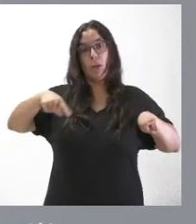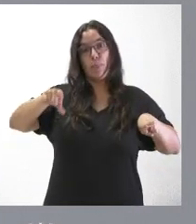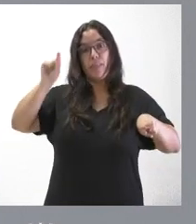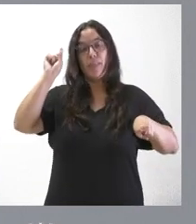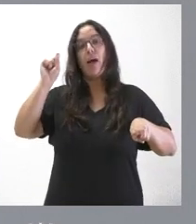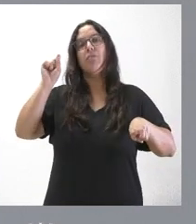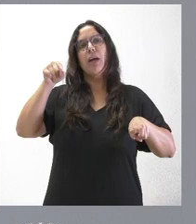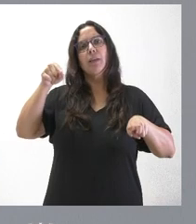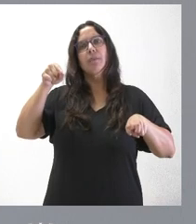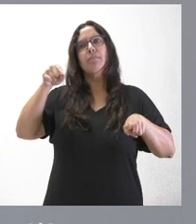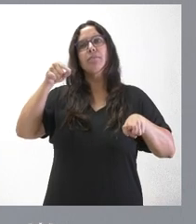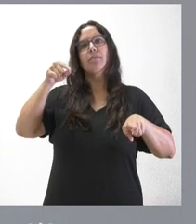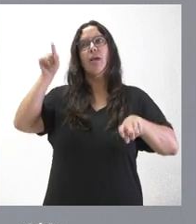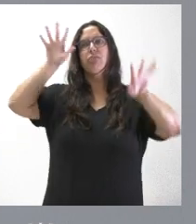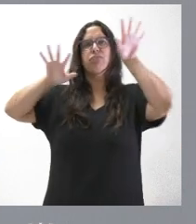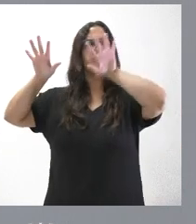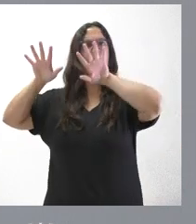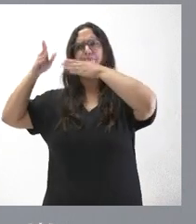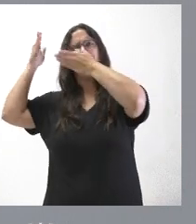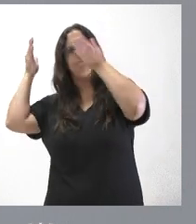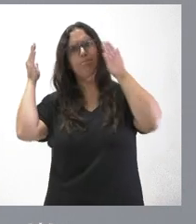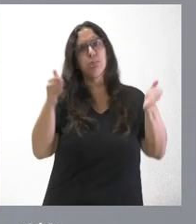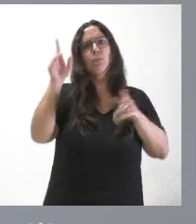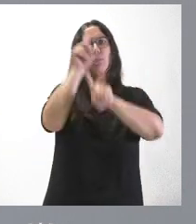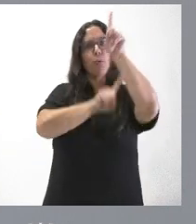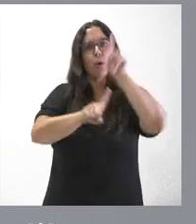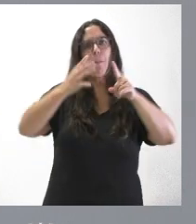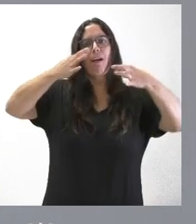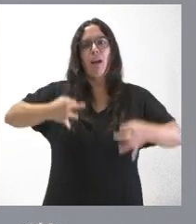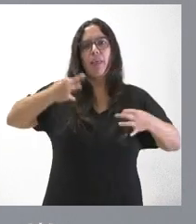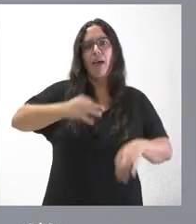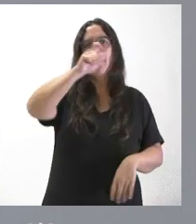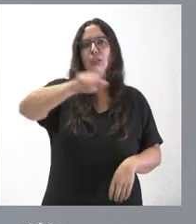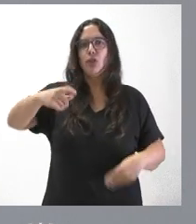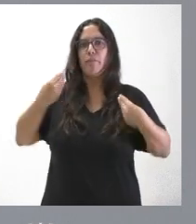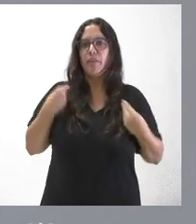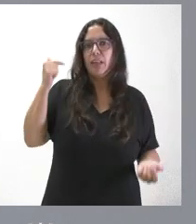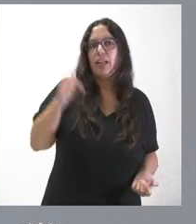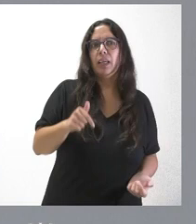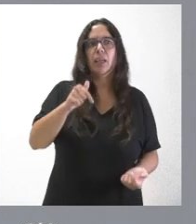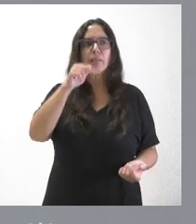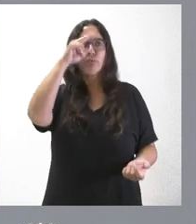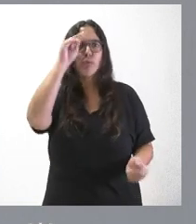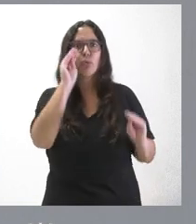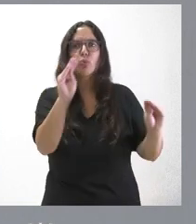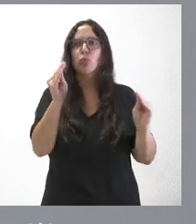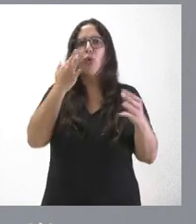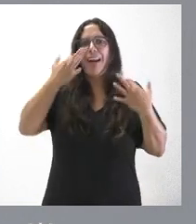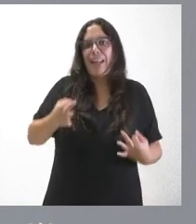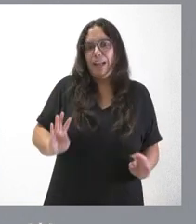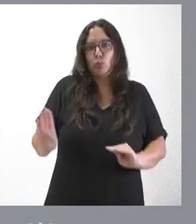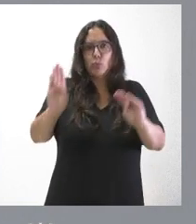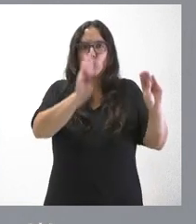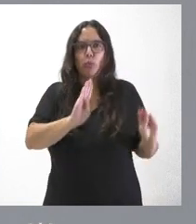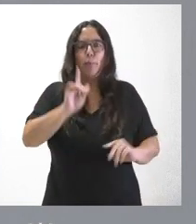aterricemos a los problemas reales de la gente, de los problemas de los ciudadanos de esta tierra, de sus inquietudes y de sus realidades, de sus problemas para llegar a fin